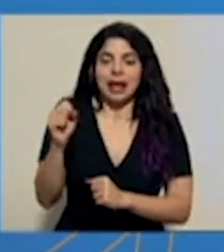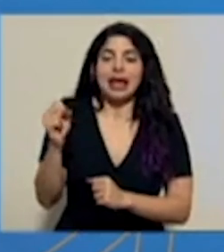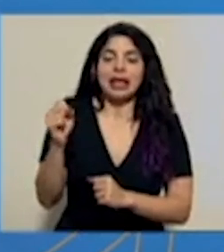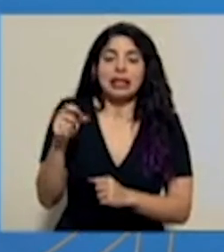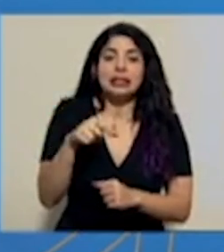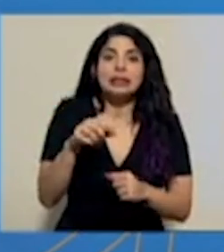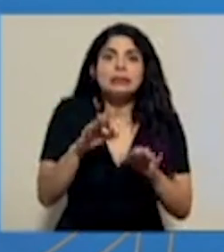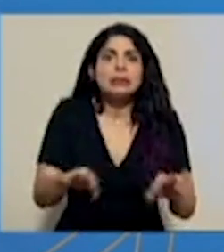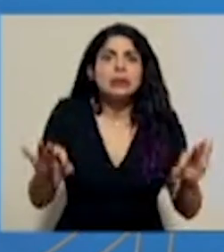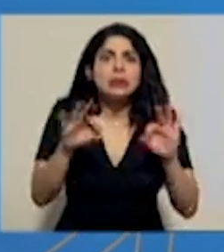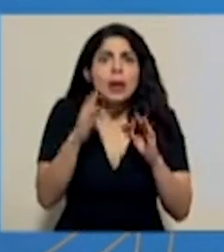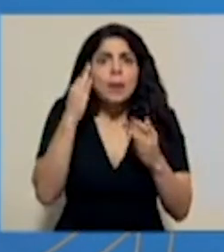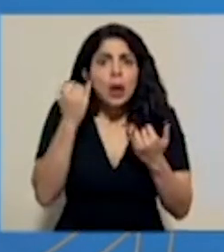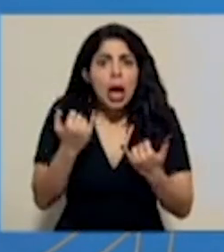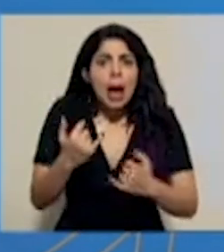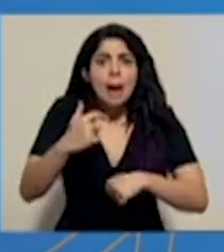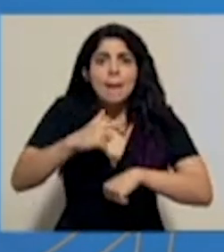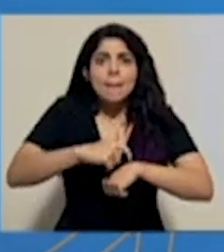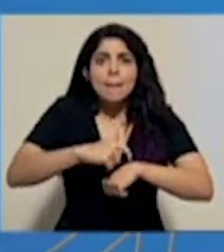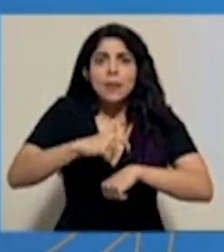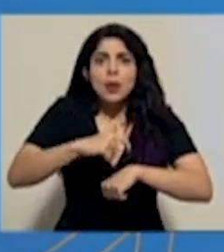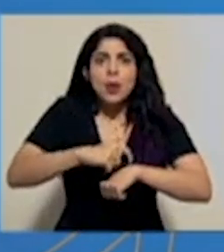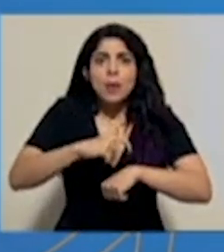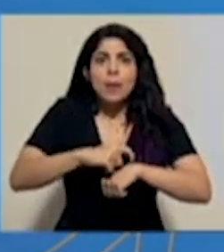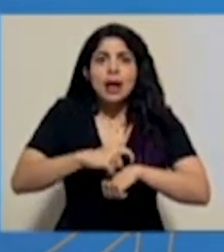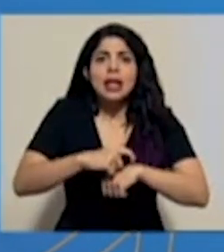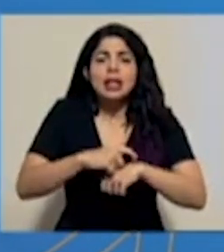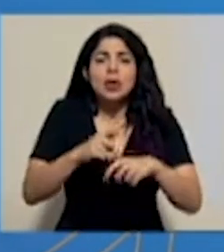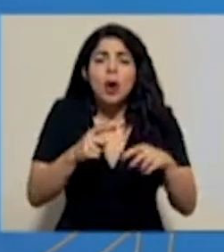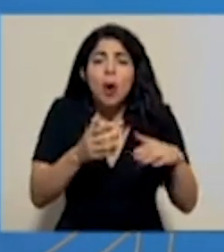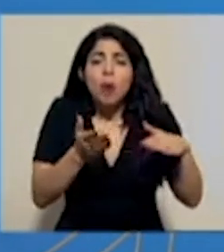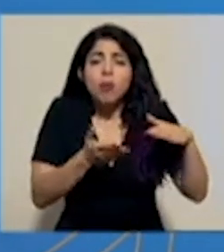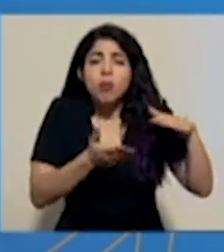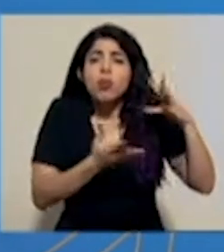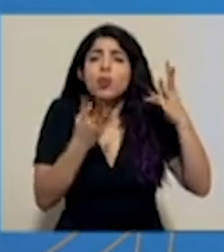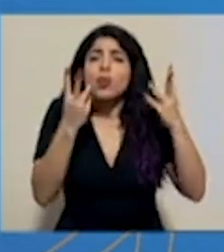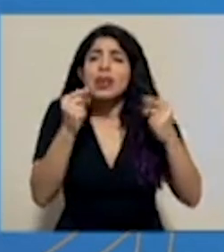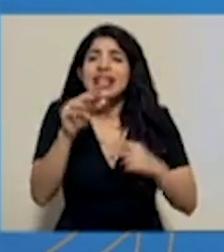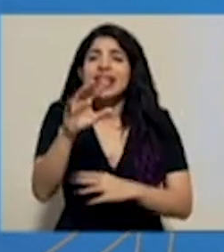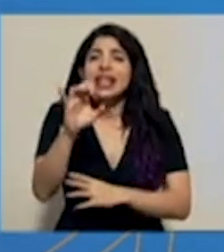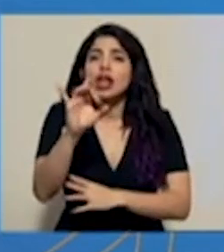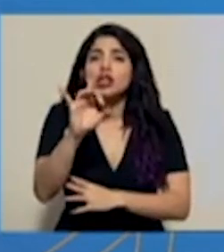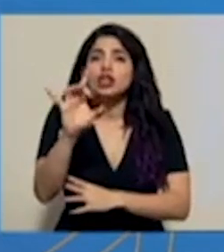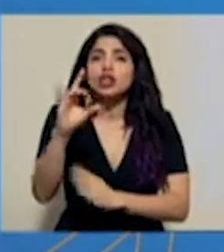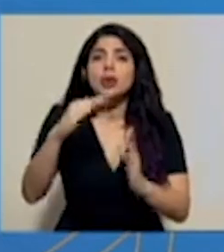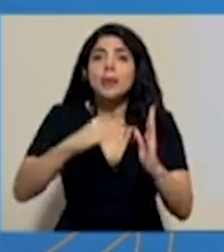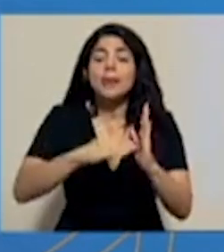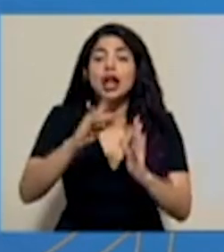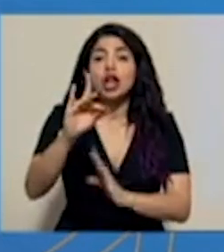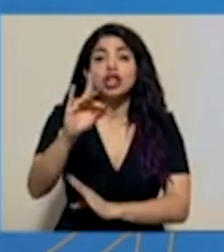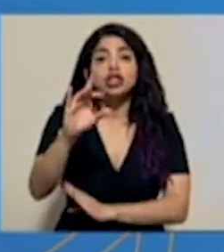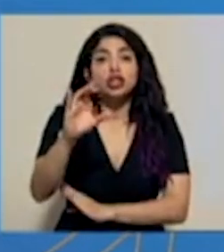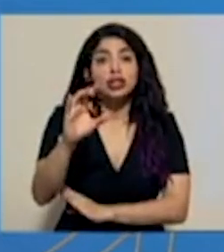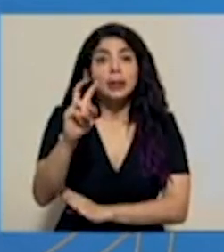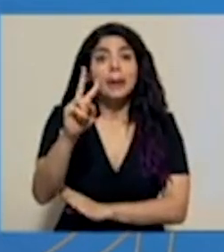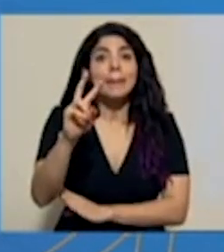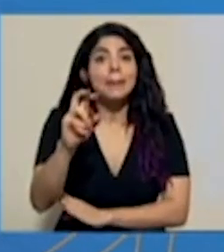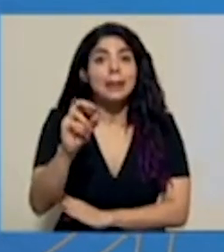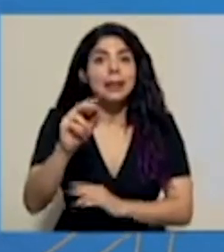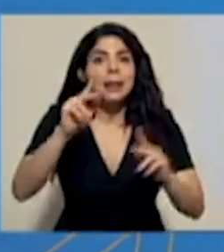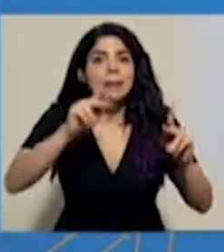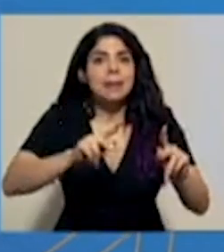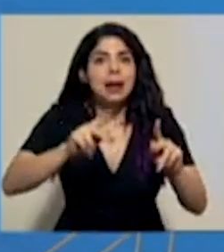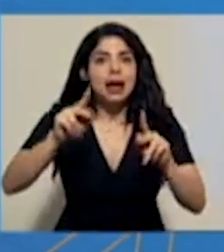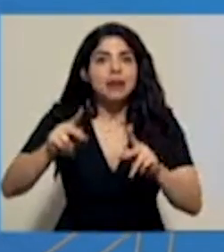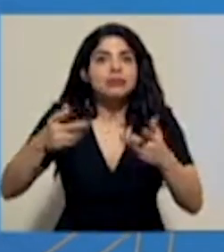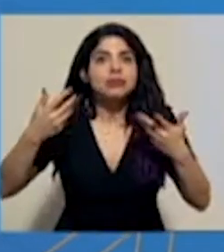llegando al momento de hoy, básicamente a un acumulado de 588 mil 820 personas